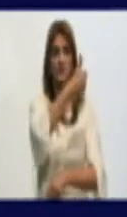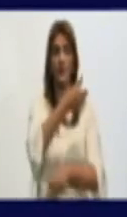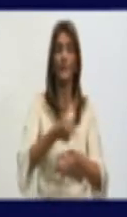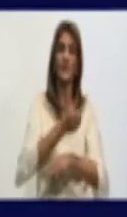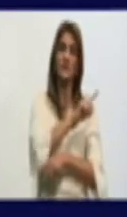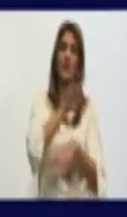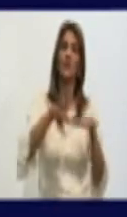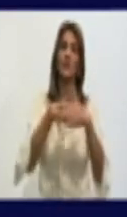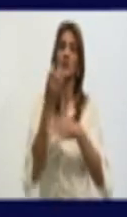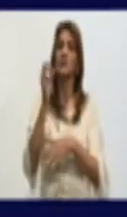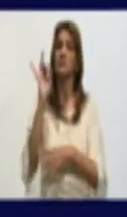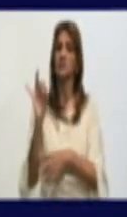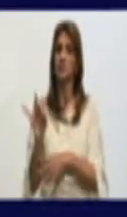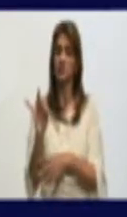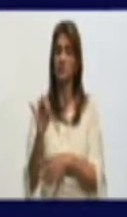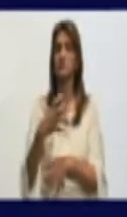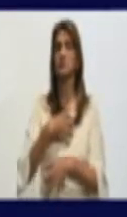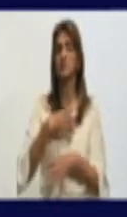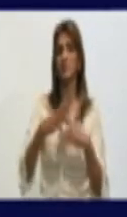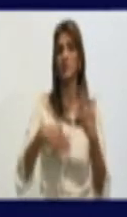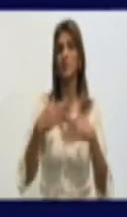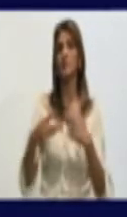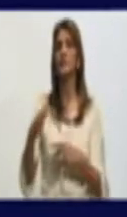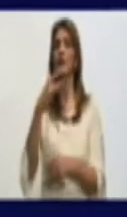comenzó con sintomatología respiratoria.